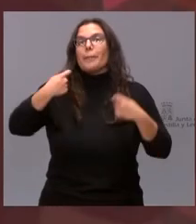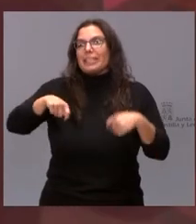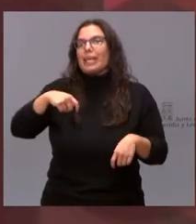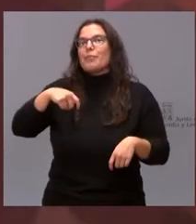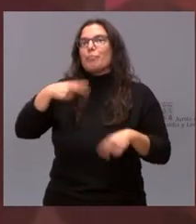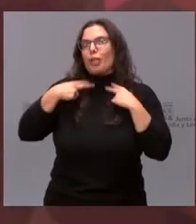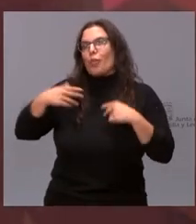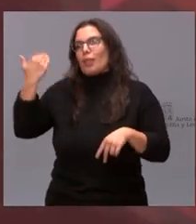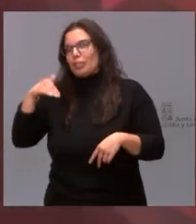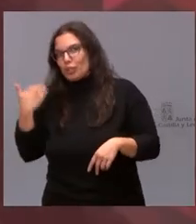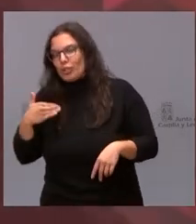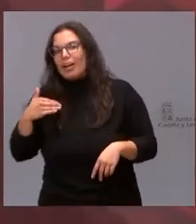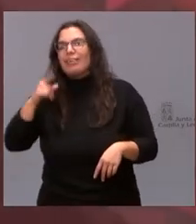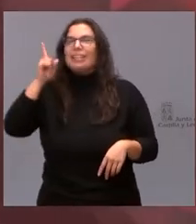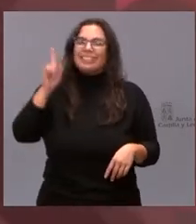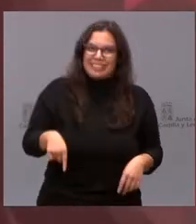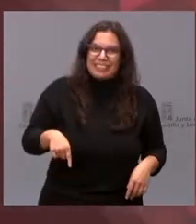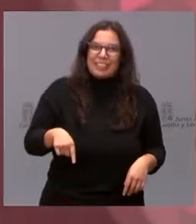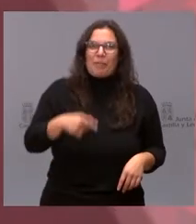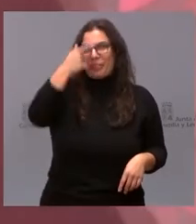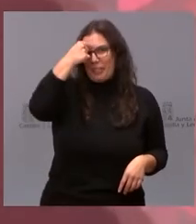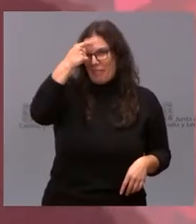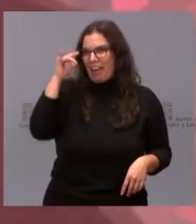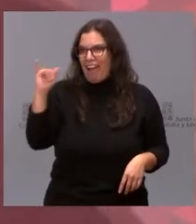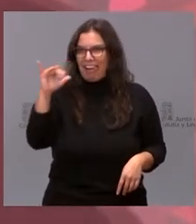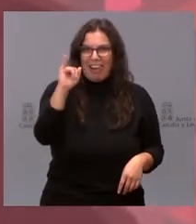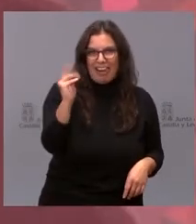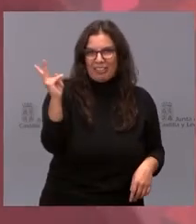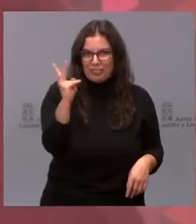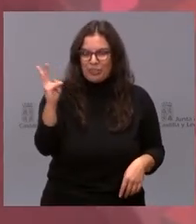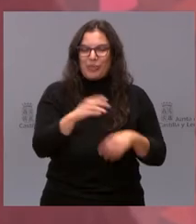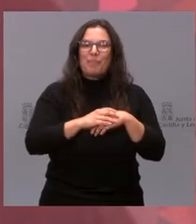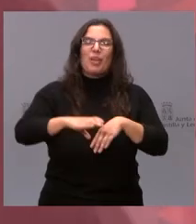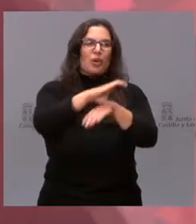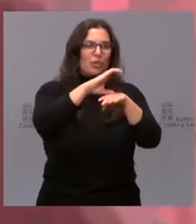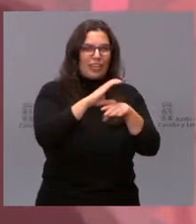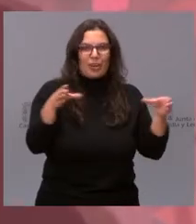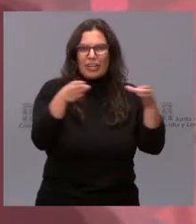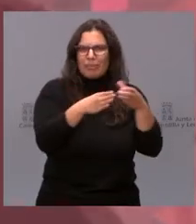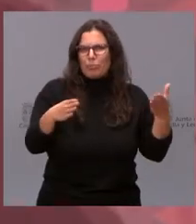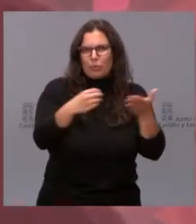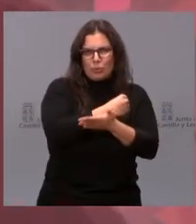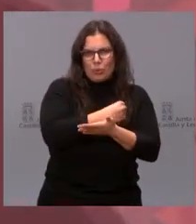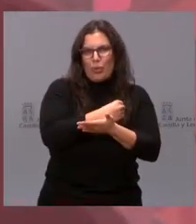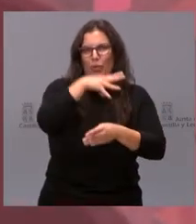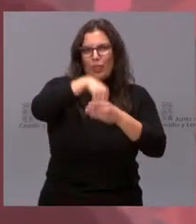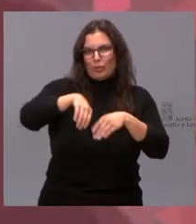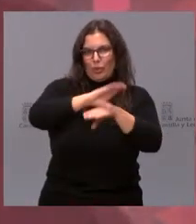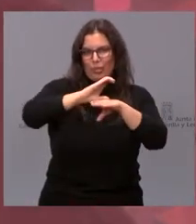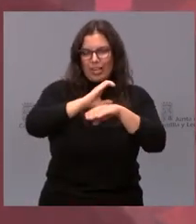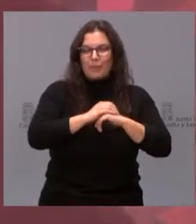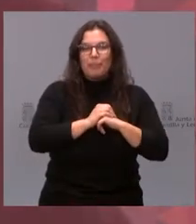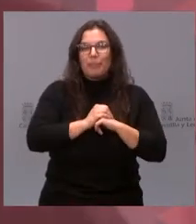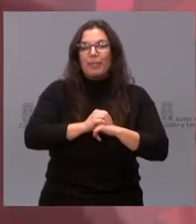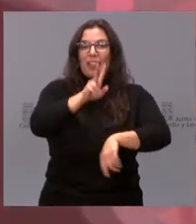de Soria y al presidente de la Diputación de Ávila, que también se encuentra aquí con nosotros, al consejero y a todo el equipo de la consejería, a